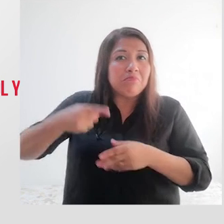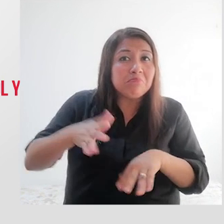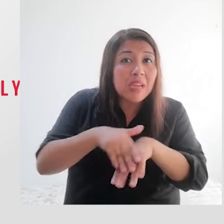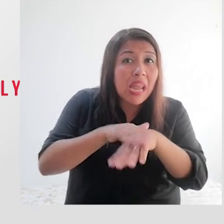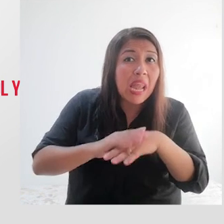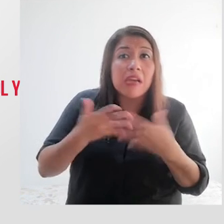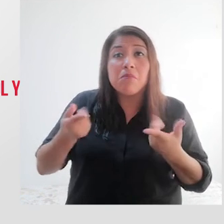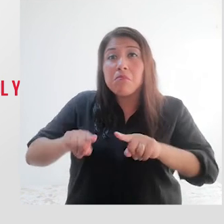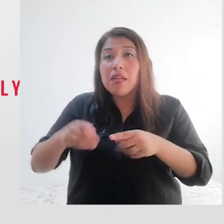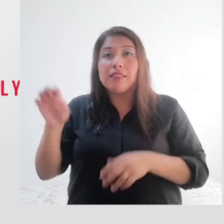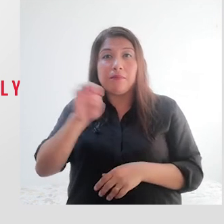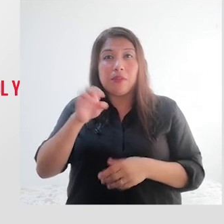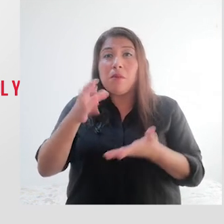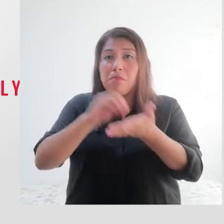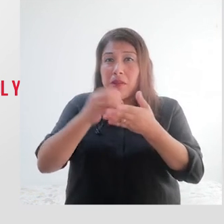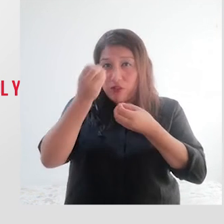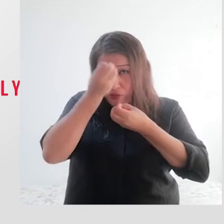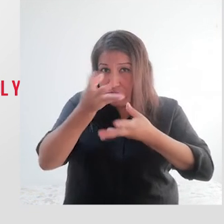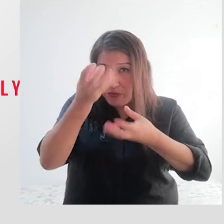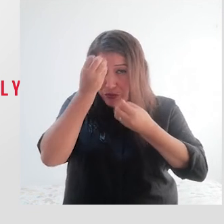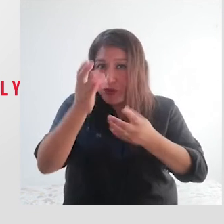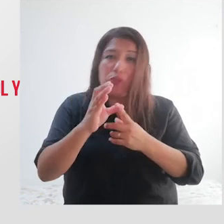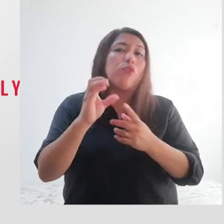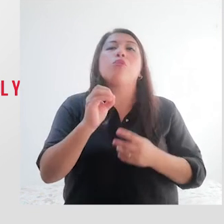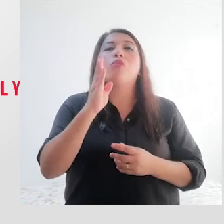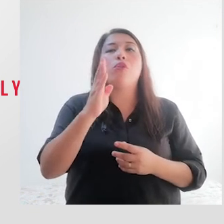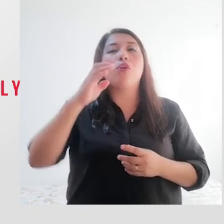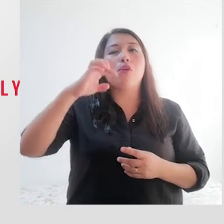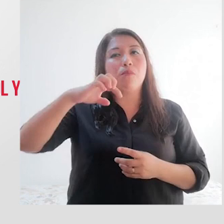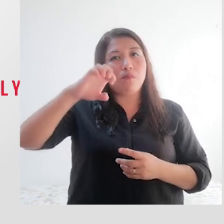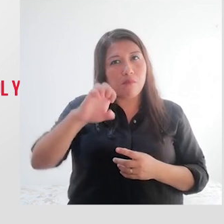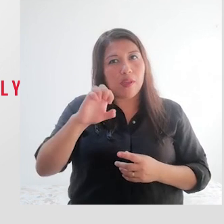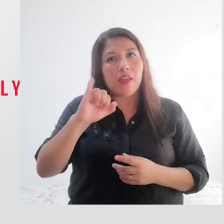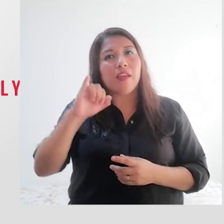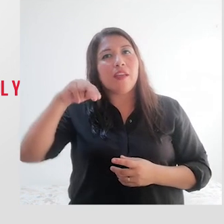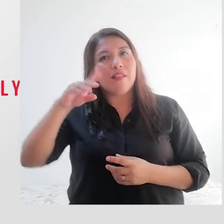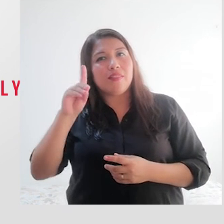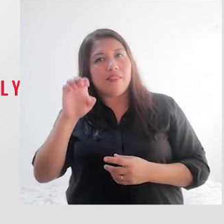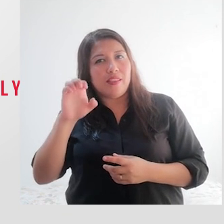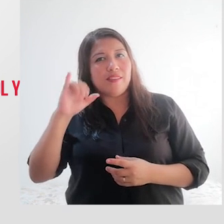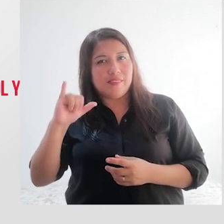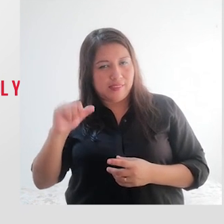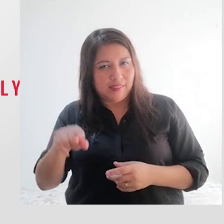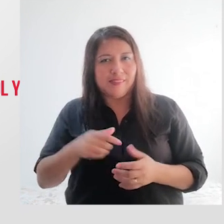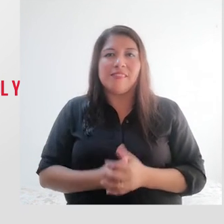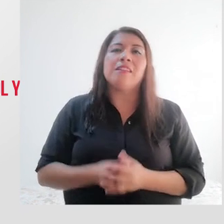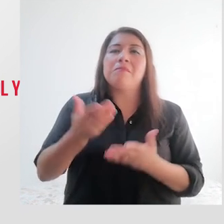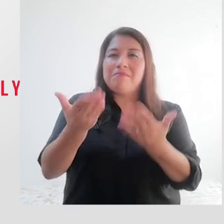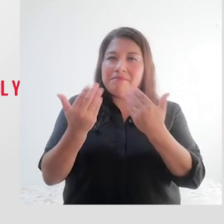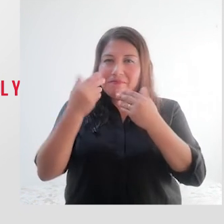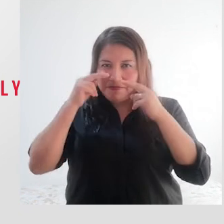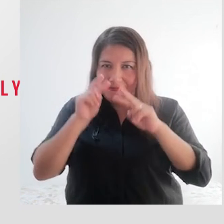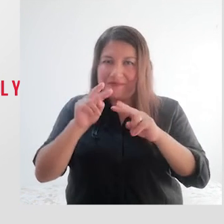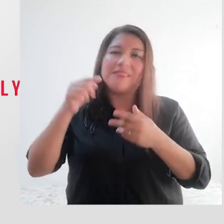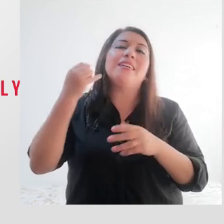Para más información, ingresa a gov.p.com y síguenos en